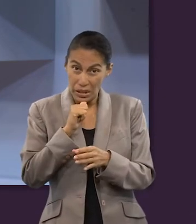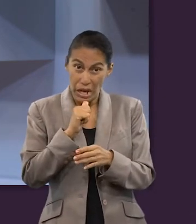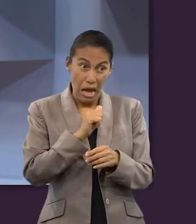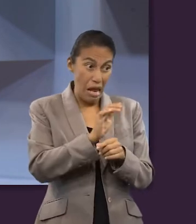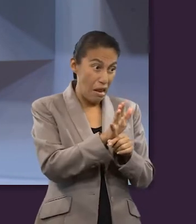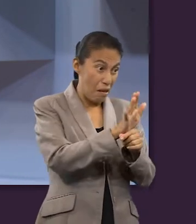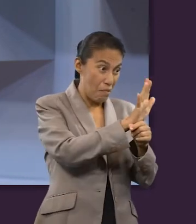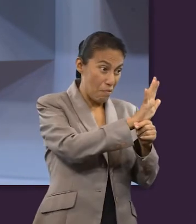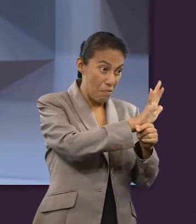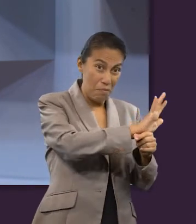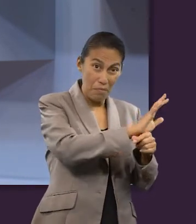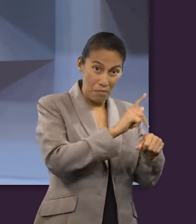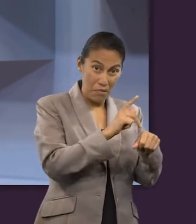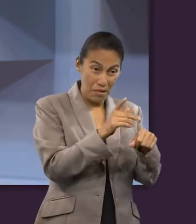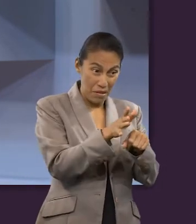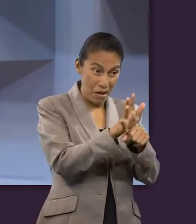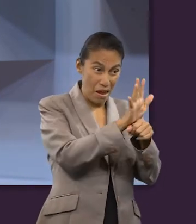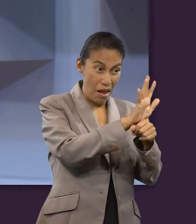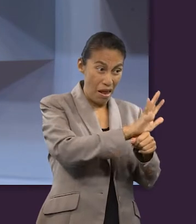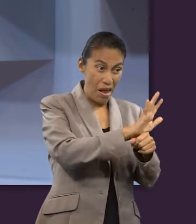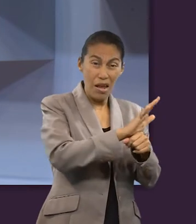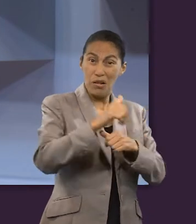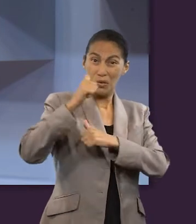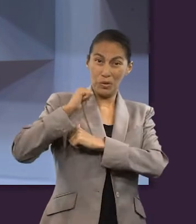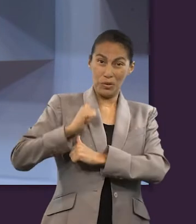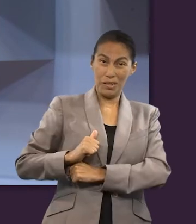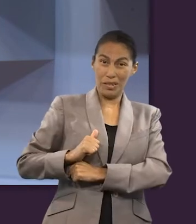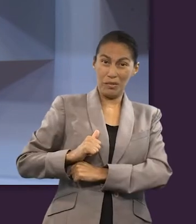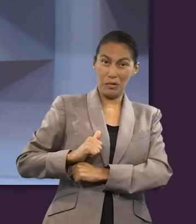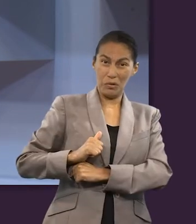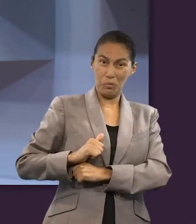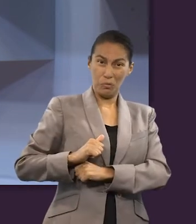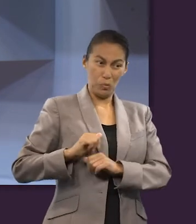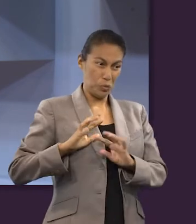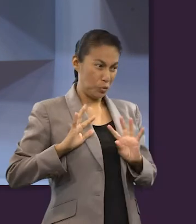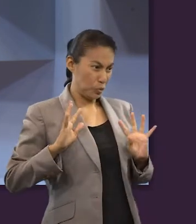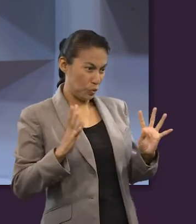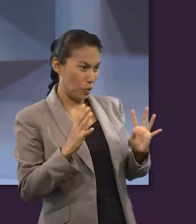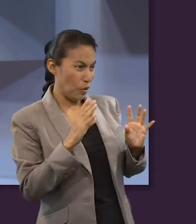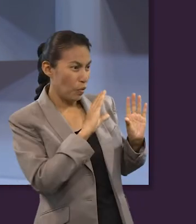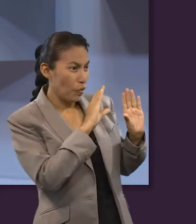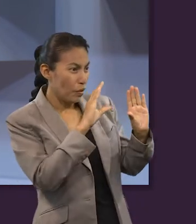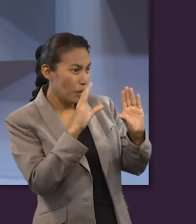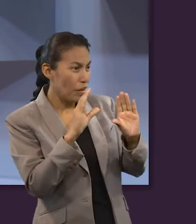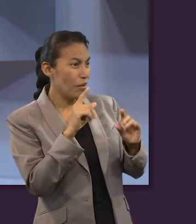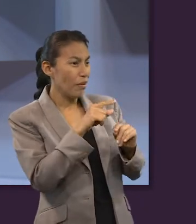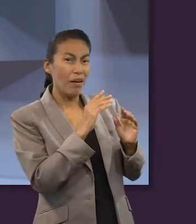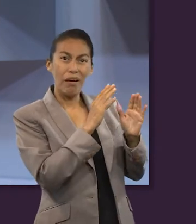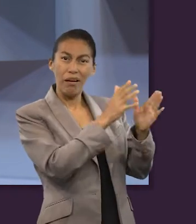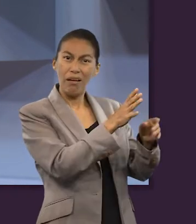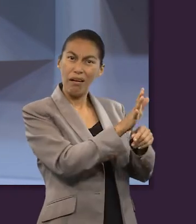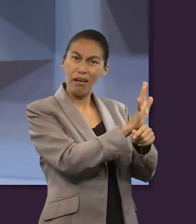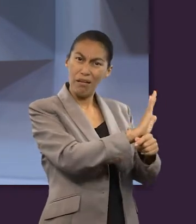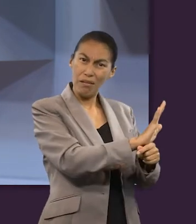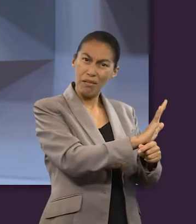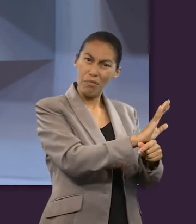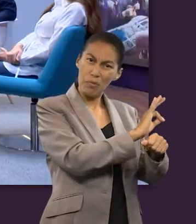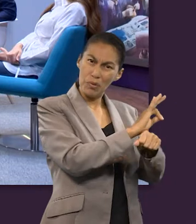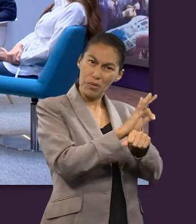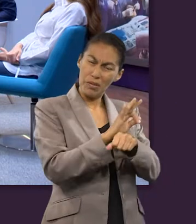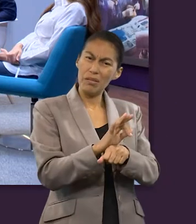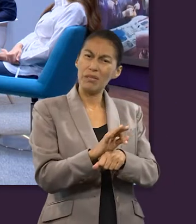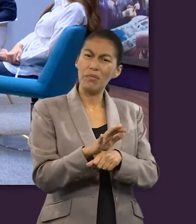esa gran piedra, y los guardias extras custodiando la tumba. Pero ¿cómo esto luego llegó a